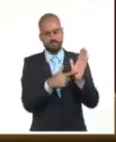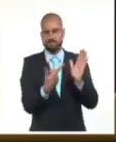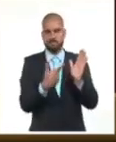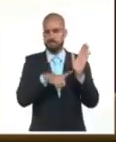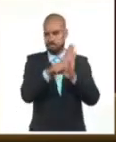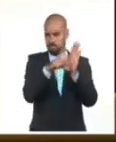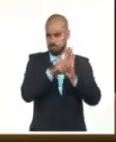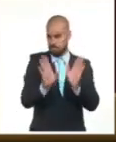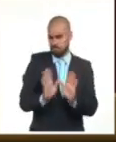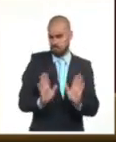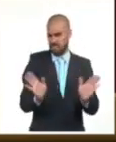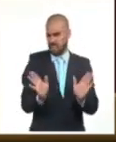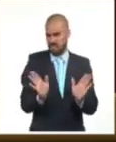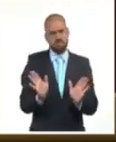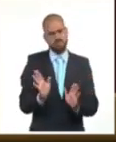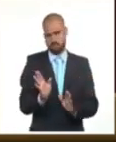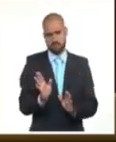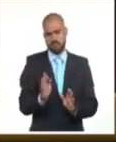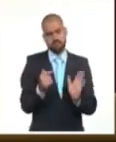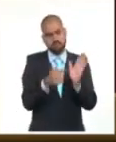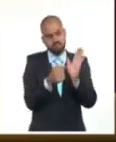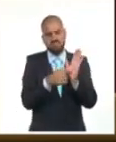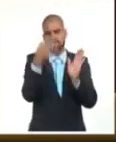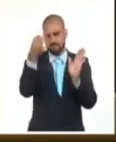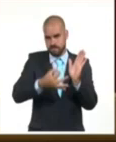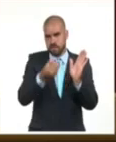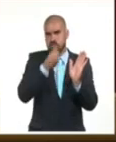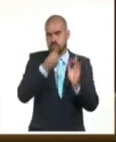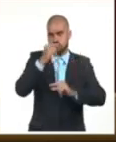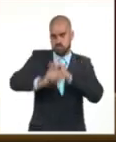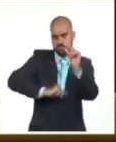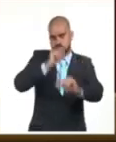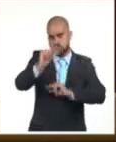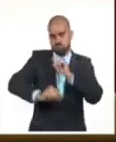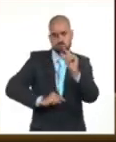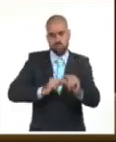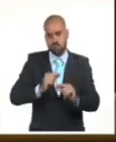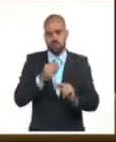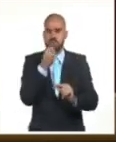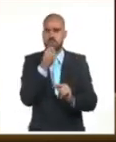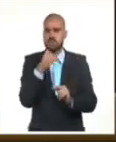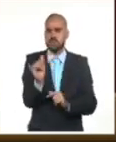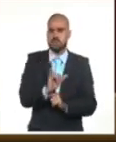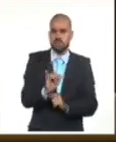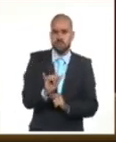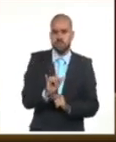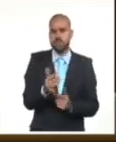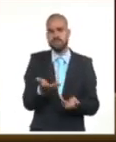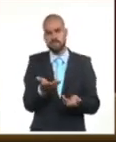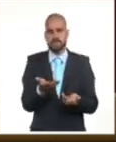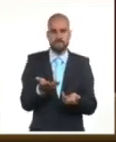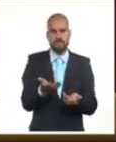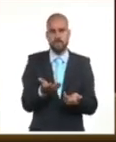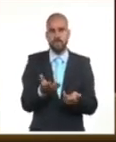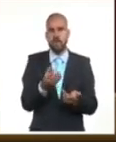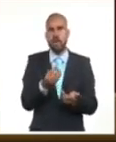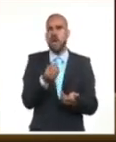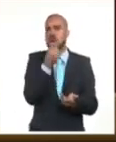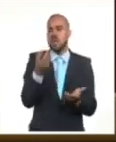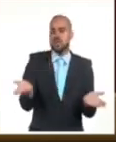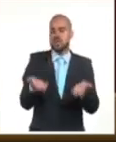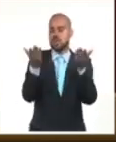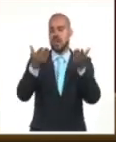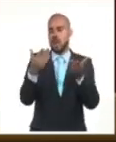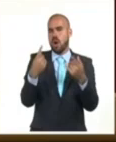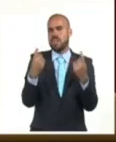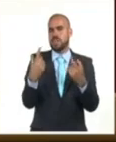establece los principios sobre los cuales se levanta una dimensión imprescindible de cualquier desarrollo que